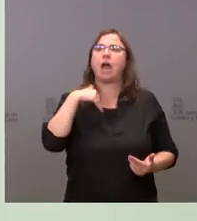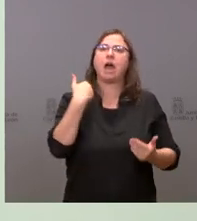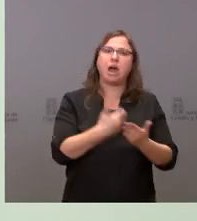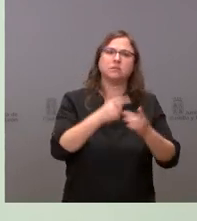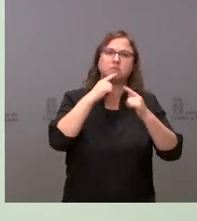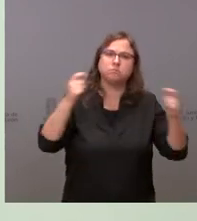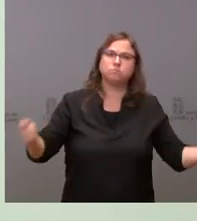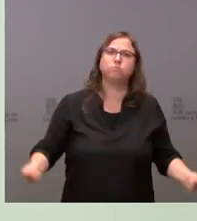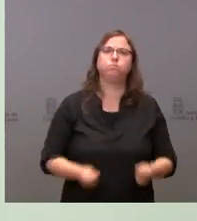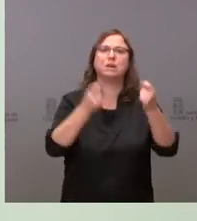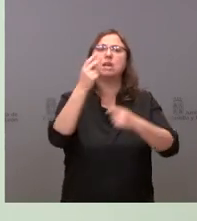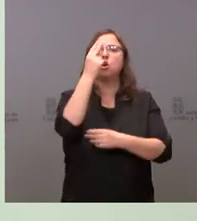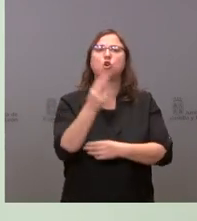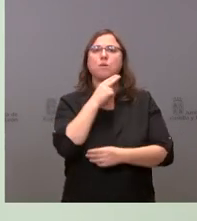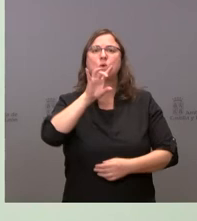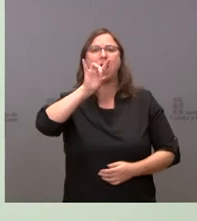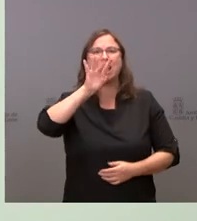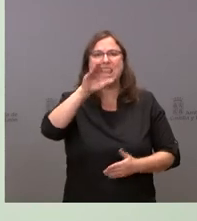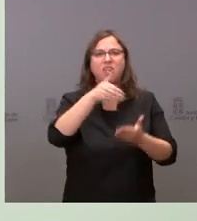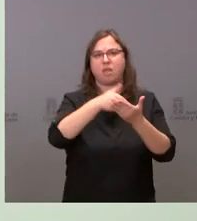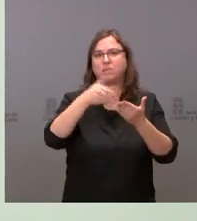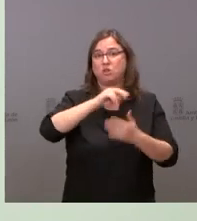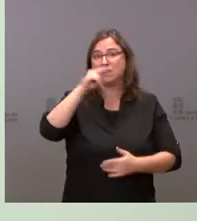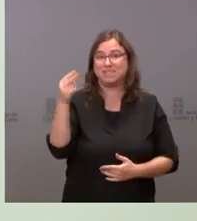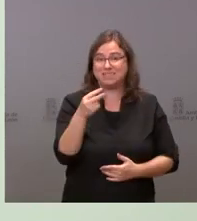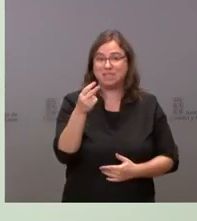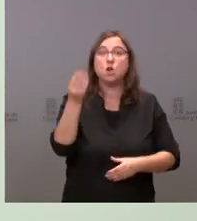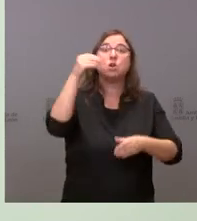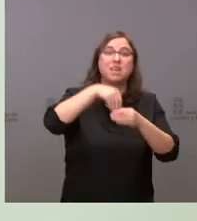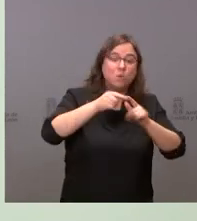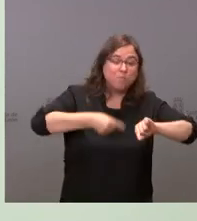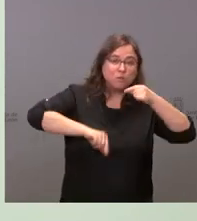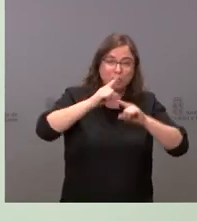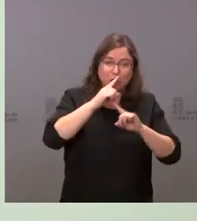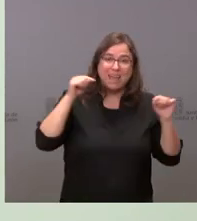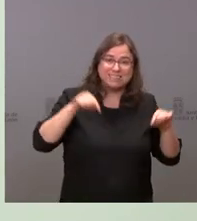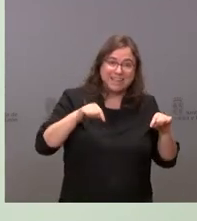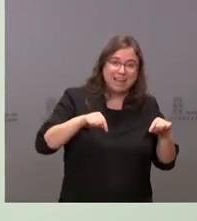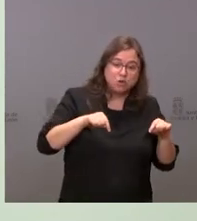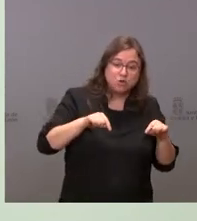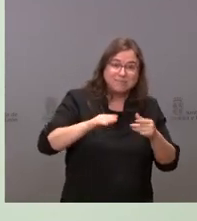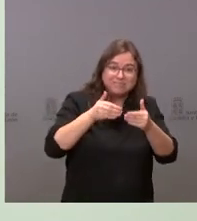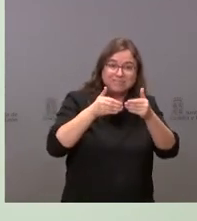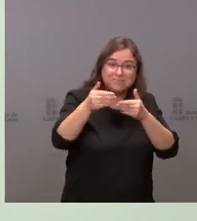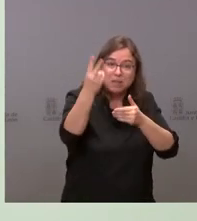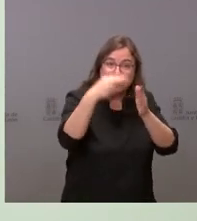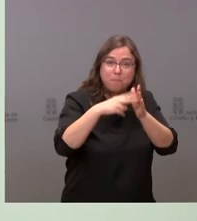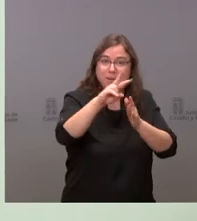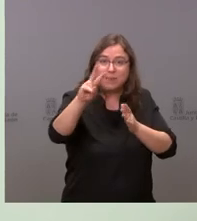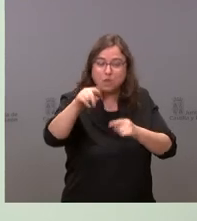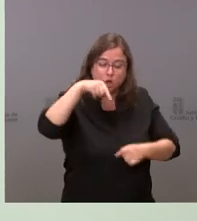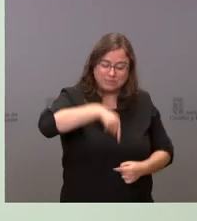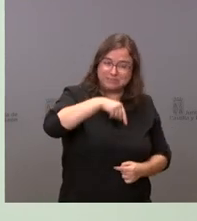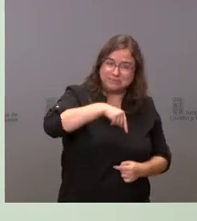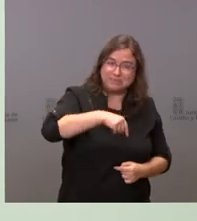compromiso de 15 millones de euros en los presupuestos de este año no estos que estamos hoy presentando el proyecto